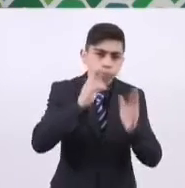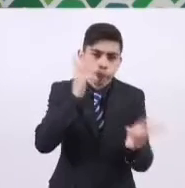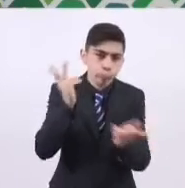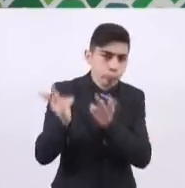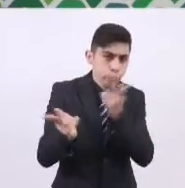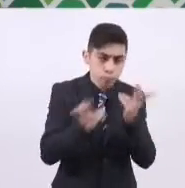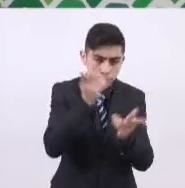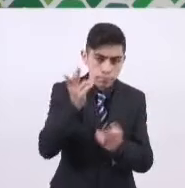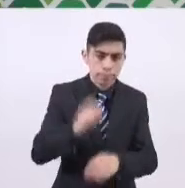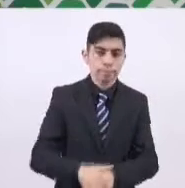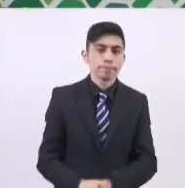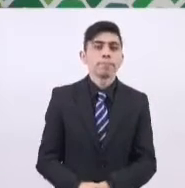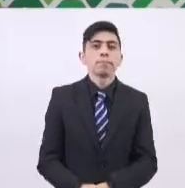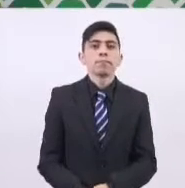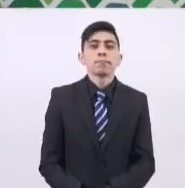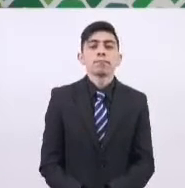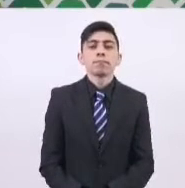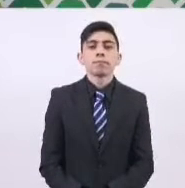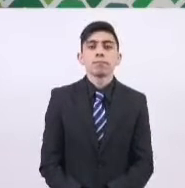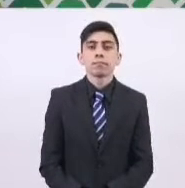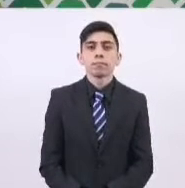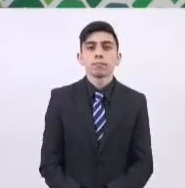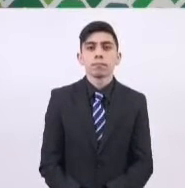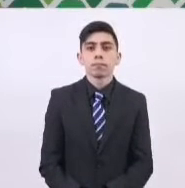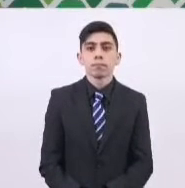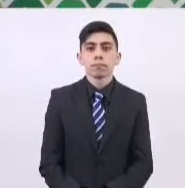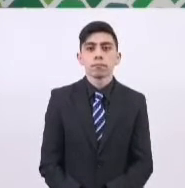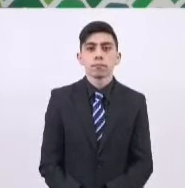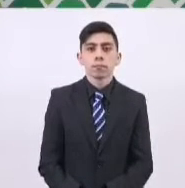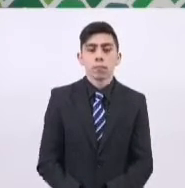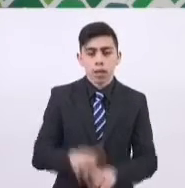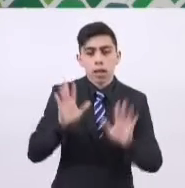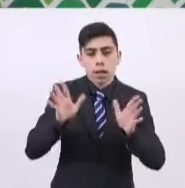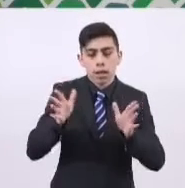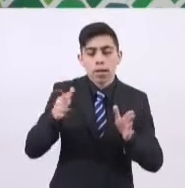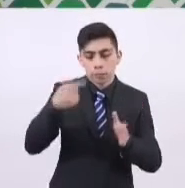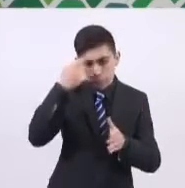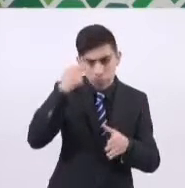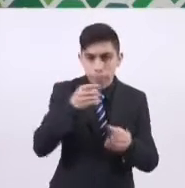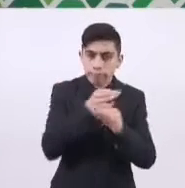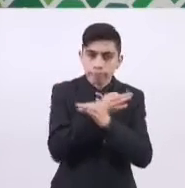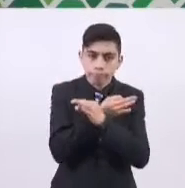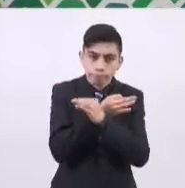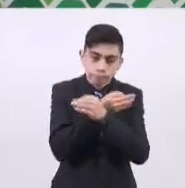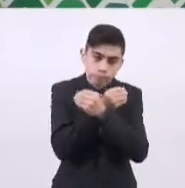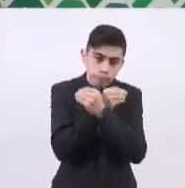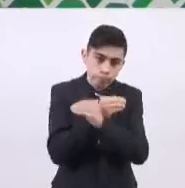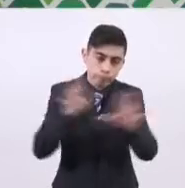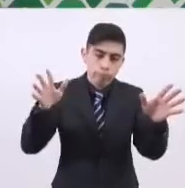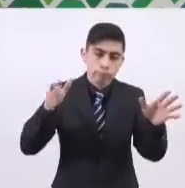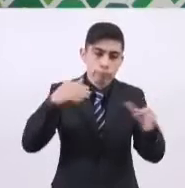y respuestas y él ya estará disponible a los medios de comunicación y a la ciudadanía. Adelante.